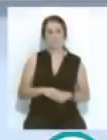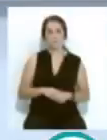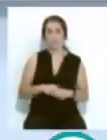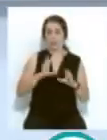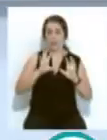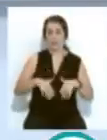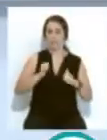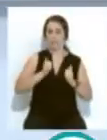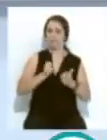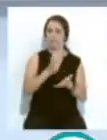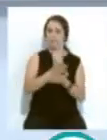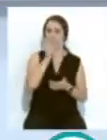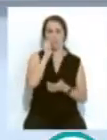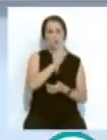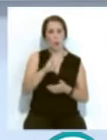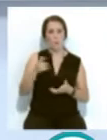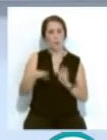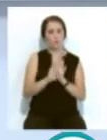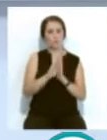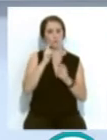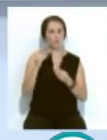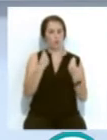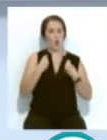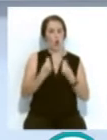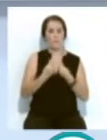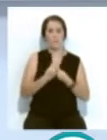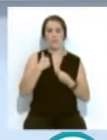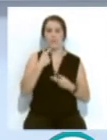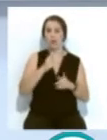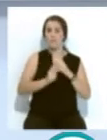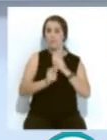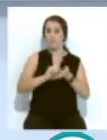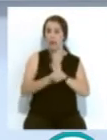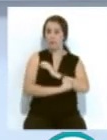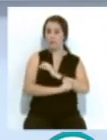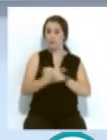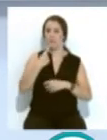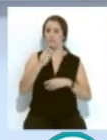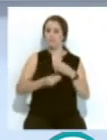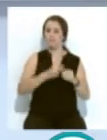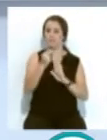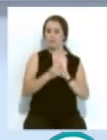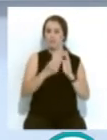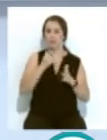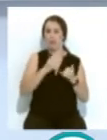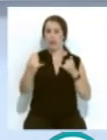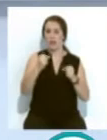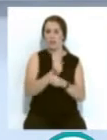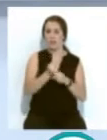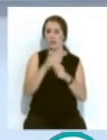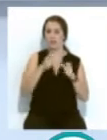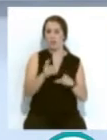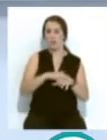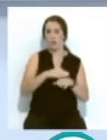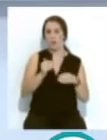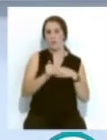...cádiz apuesta por un turismo sostenible y de convivencia. El Plan Estratégico de Turismo marcará las pautas de las líneas de trabajo del sector...